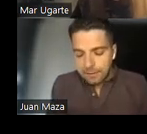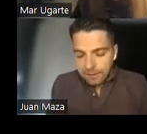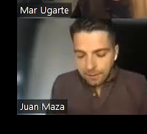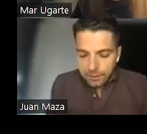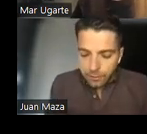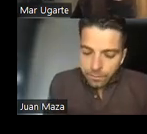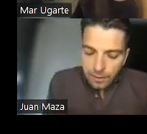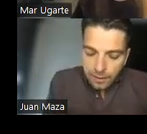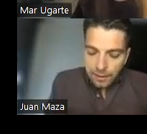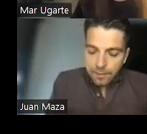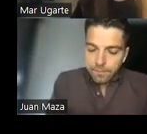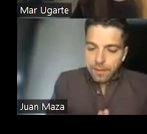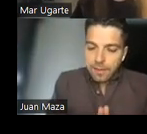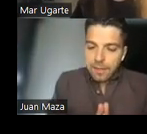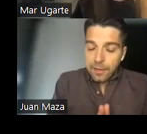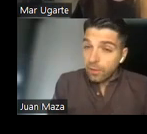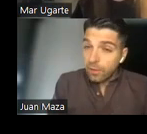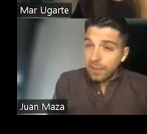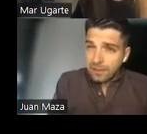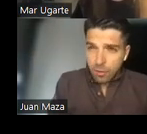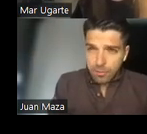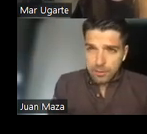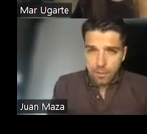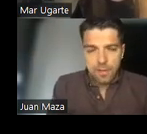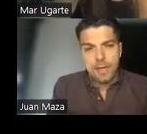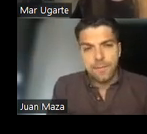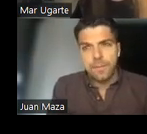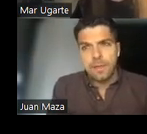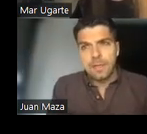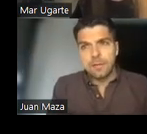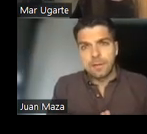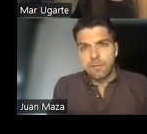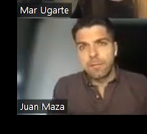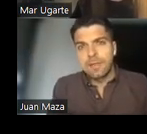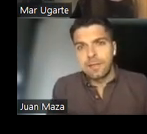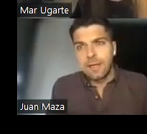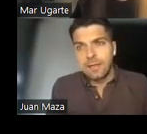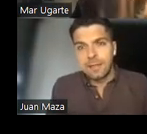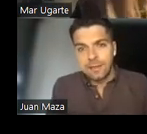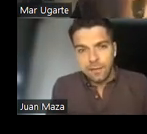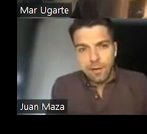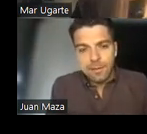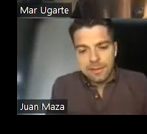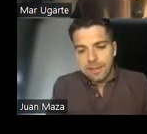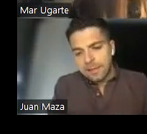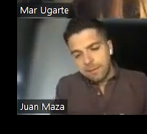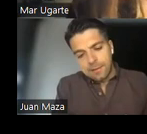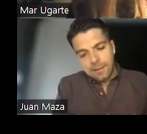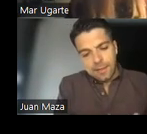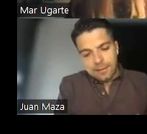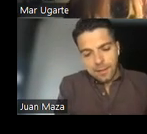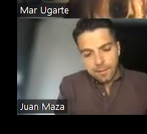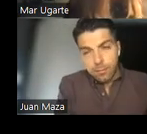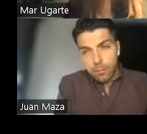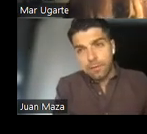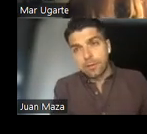este aspecto, las neuronas que anteriormente os decía que transforman la señal eléctrica, esas células mitrales que llevan la